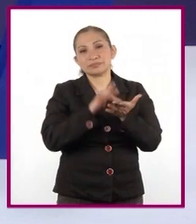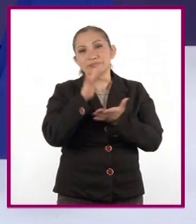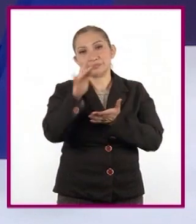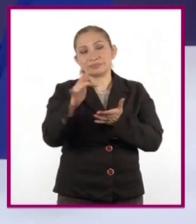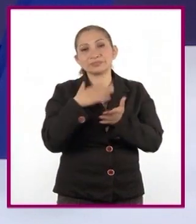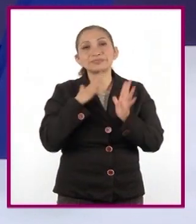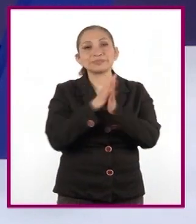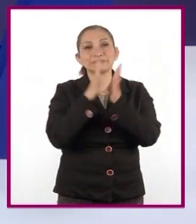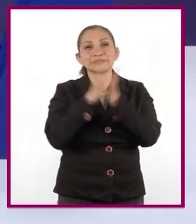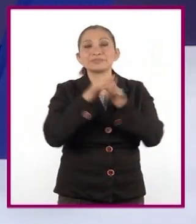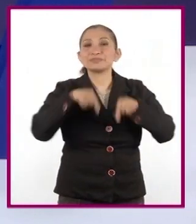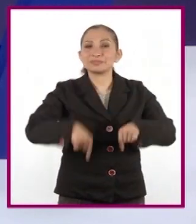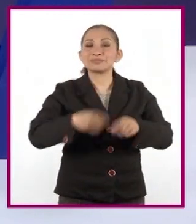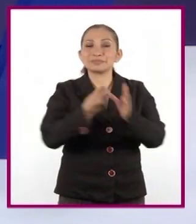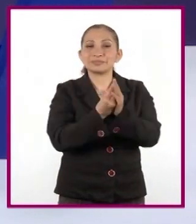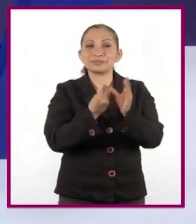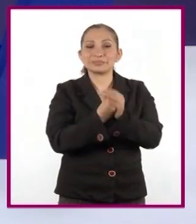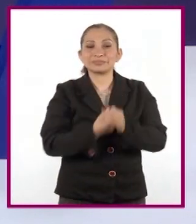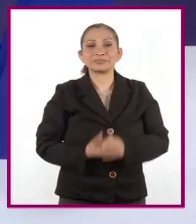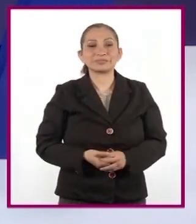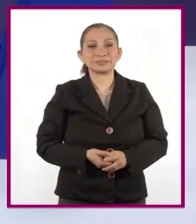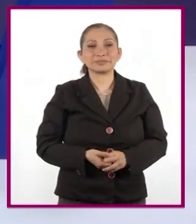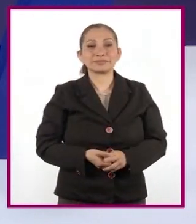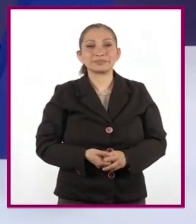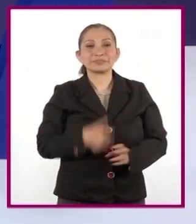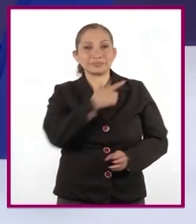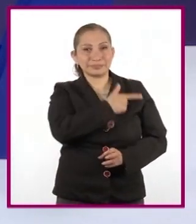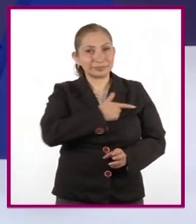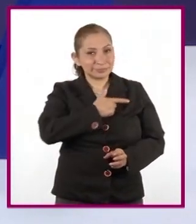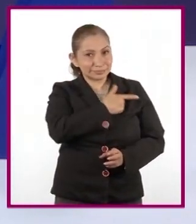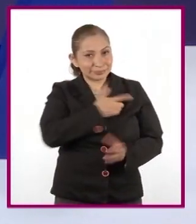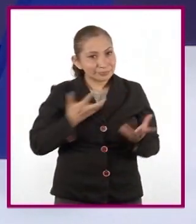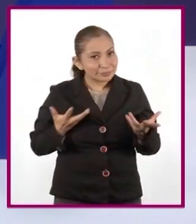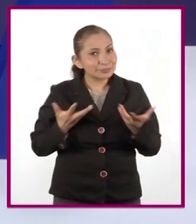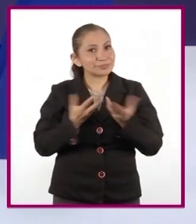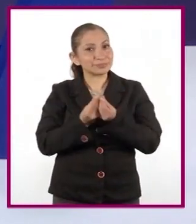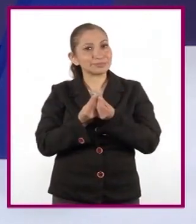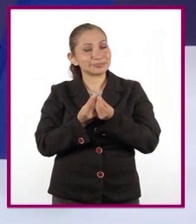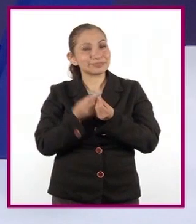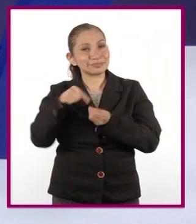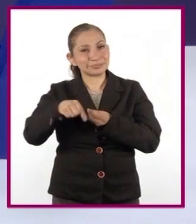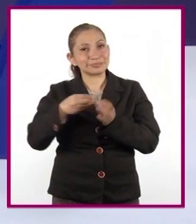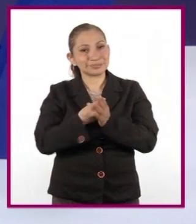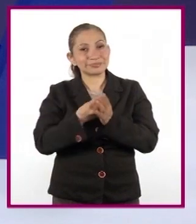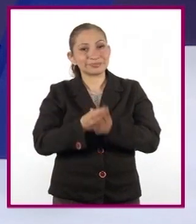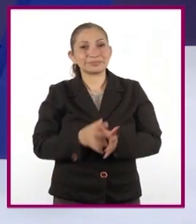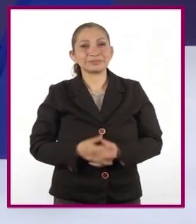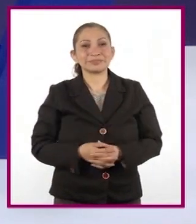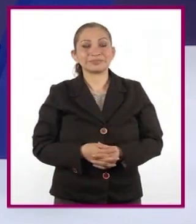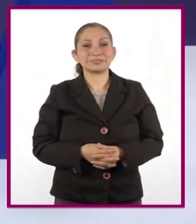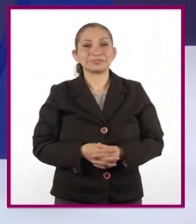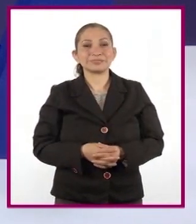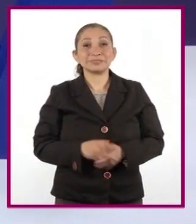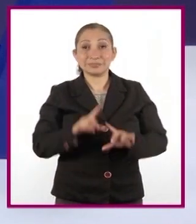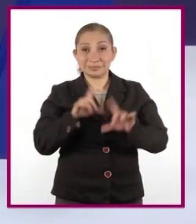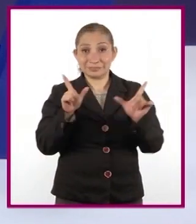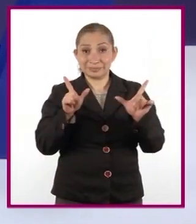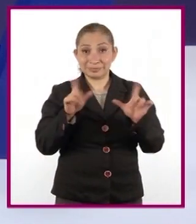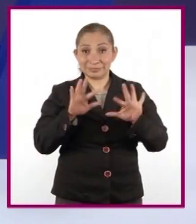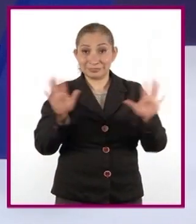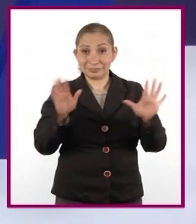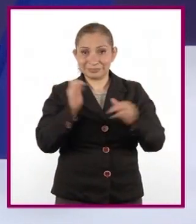mucho su participación en esta sesión. Fue un placer estar con ustedes en esta sesión. ¿Listo?